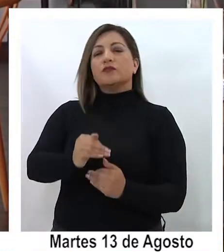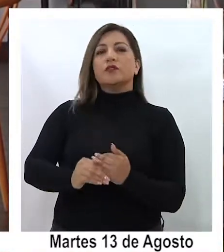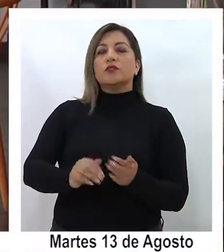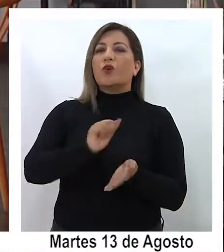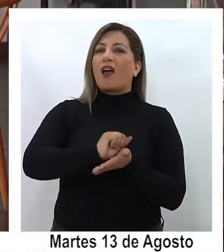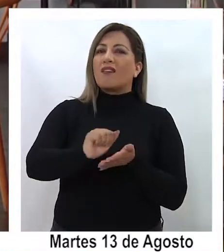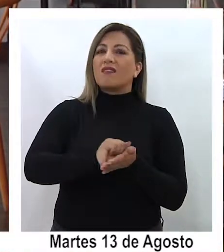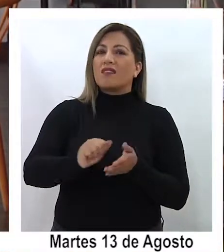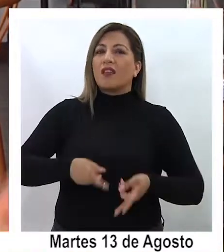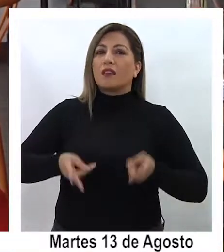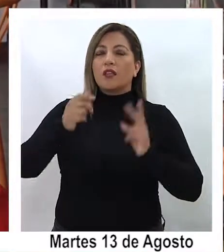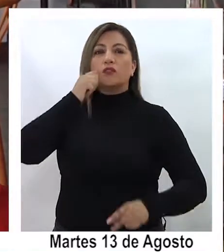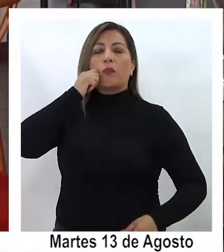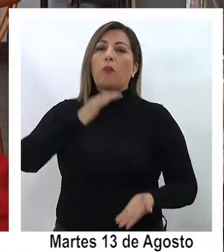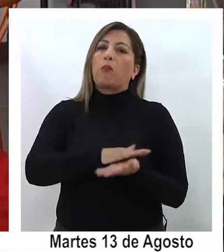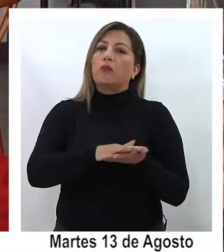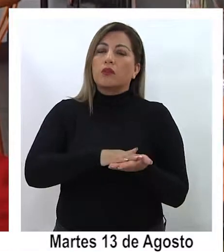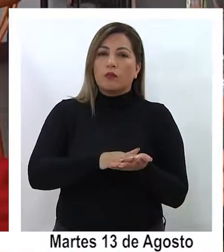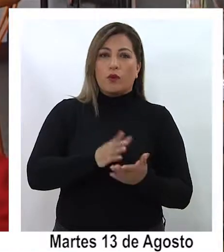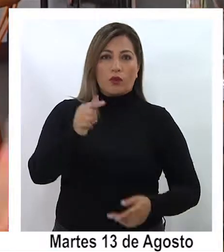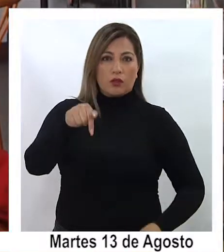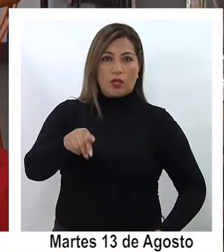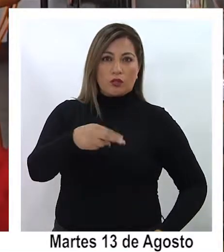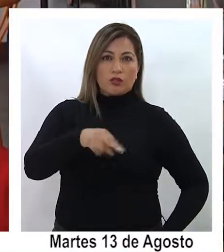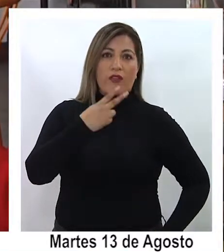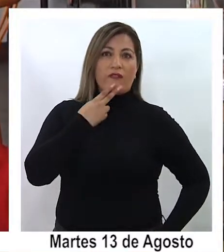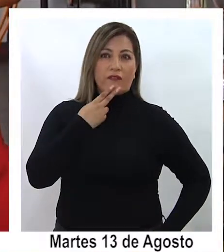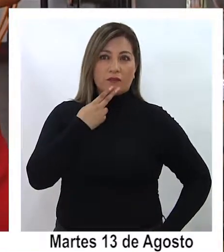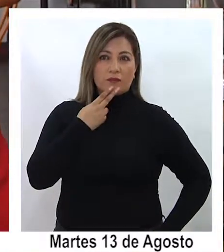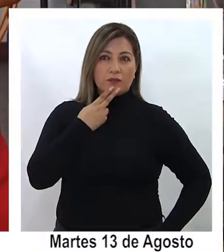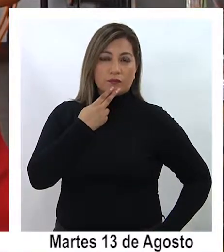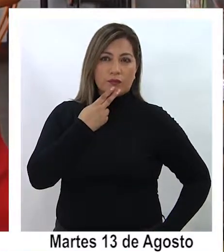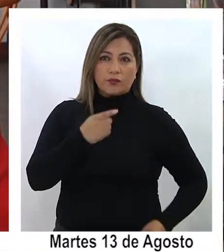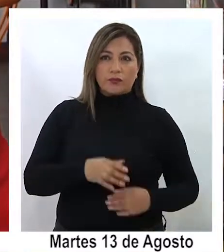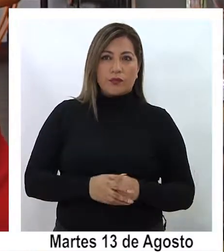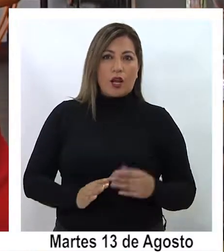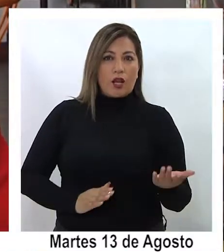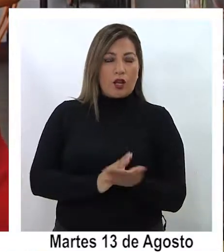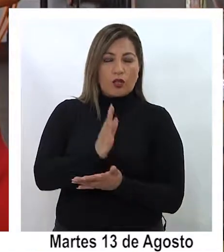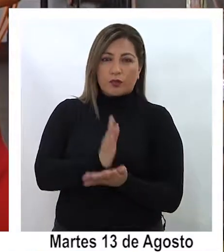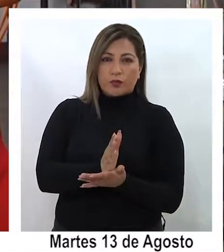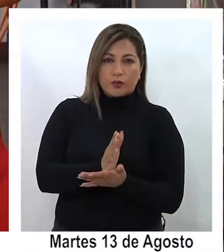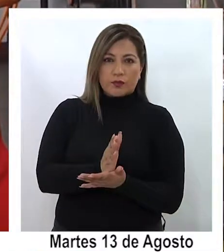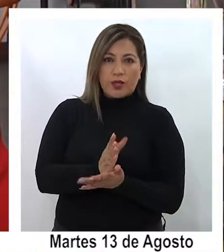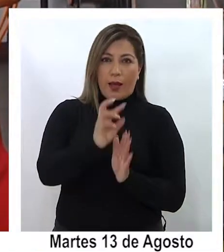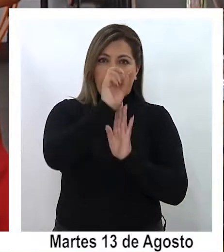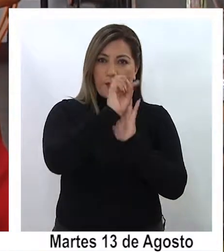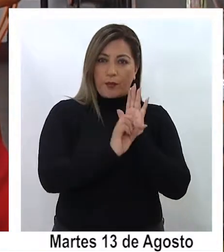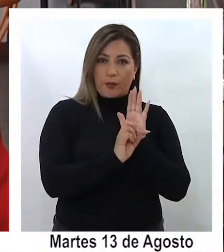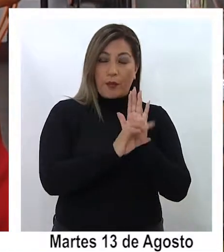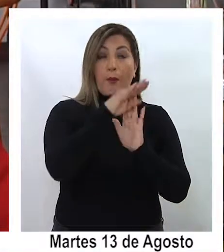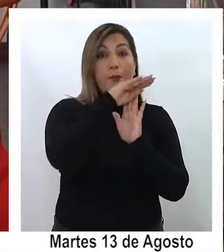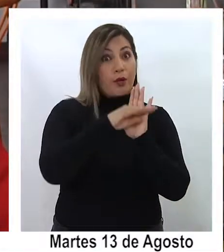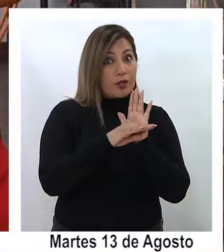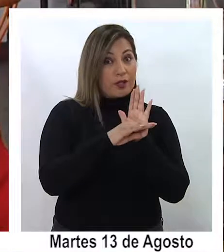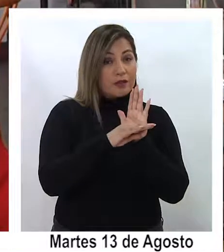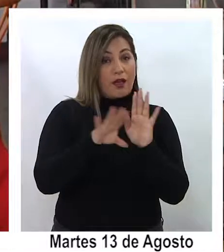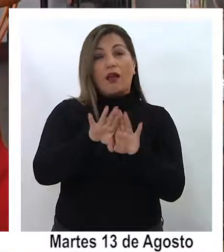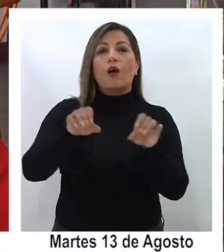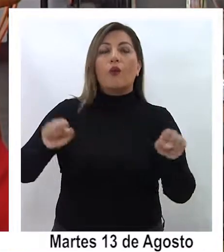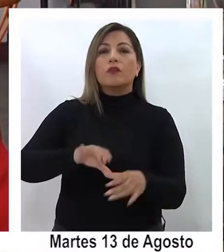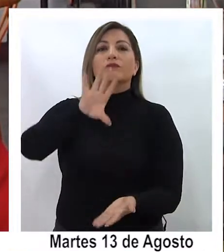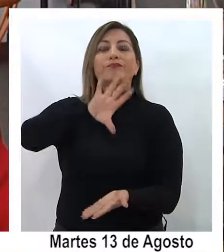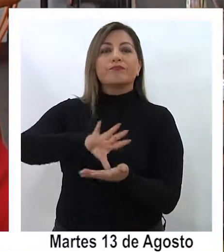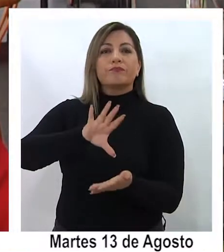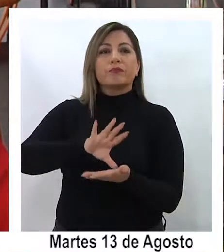una agenda de derechos humanos como, por ejemplo, lo que hoy día hemos vivido en Iquique con el lanzamiento del proyecto, del programa Compromiso País